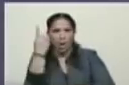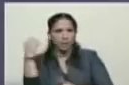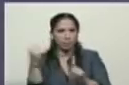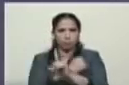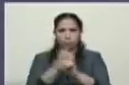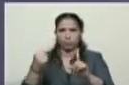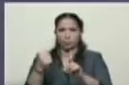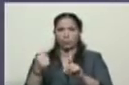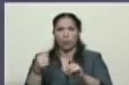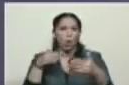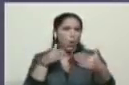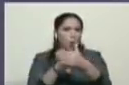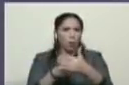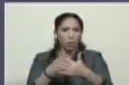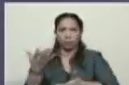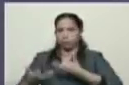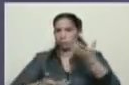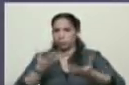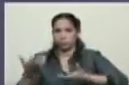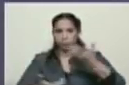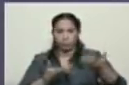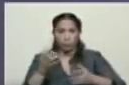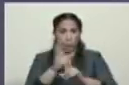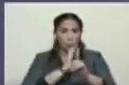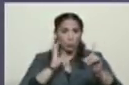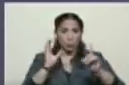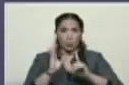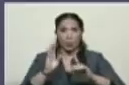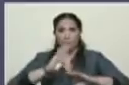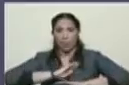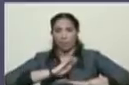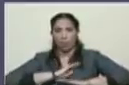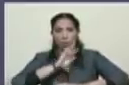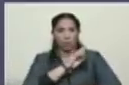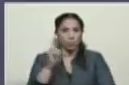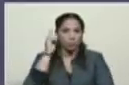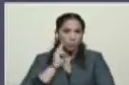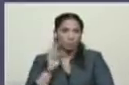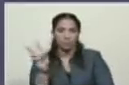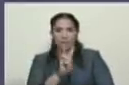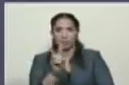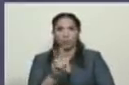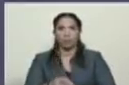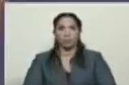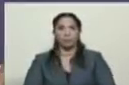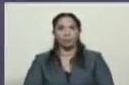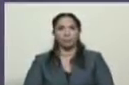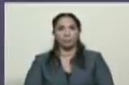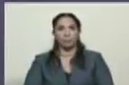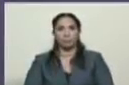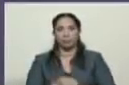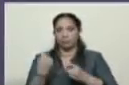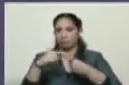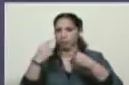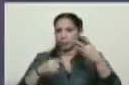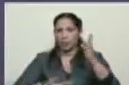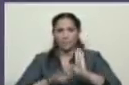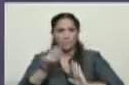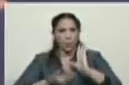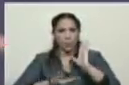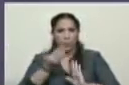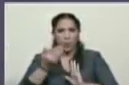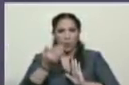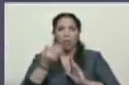atentado contra la infraestructura y monumentos que son patrimonio de la República Bolivariana de Venezuela, entre otros importantes